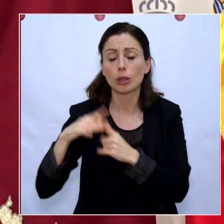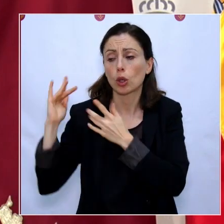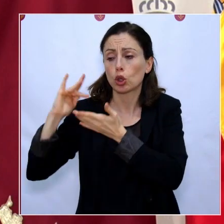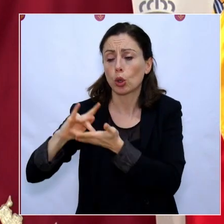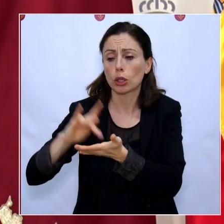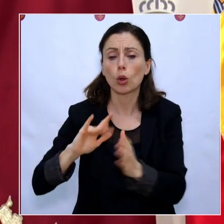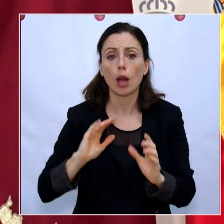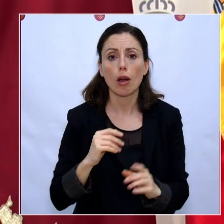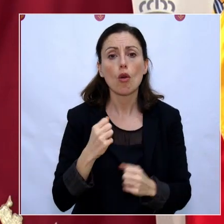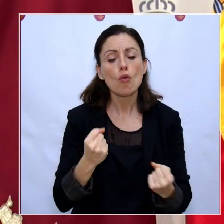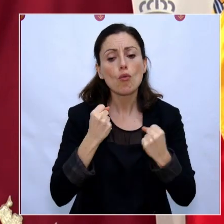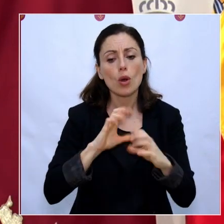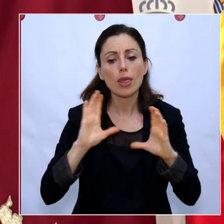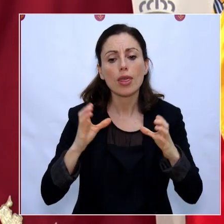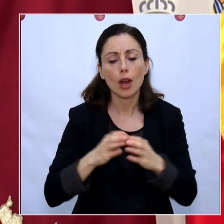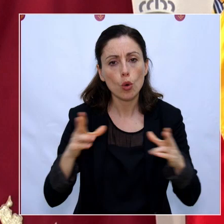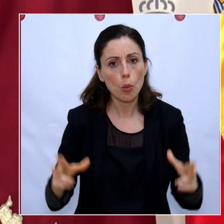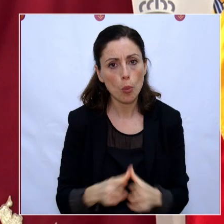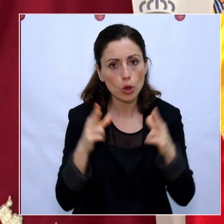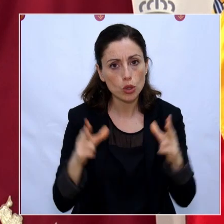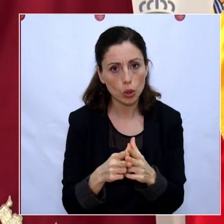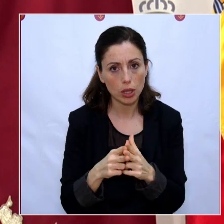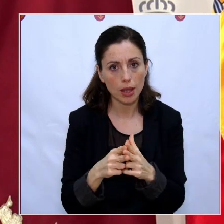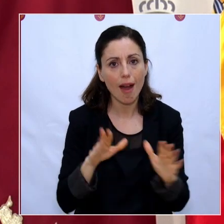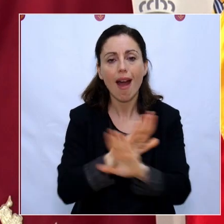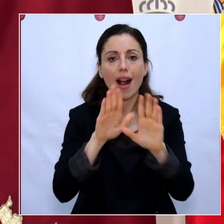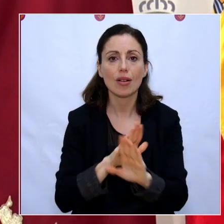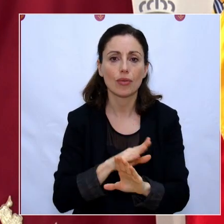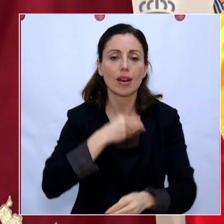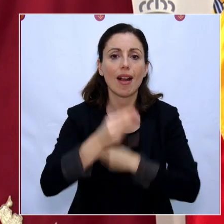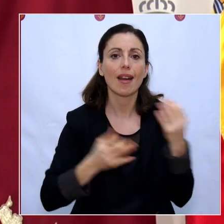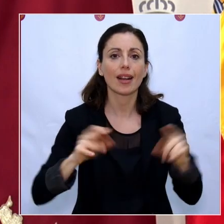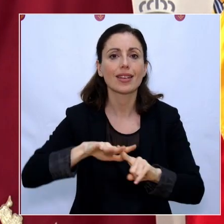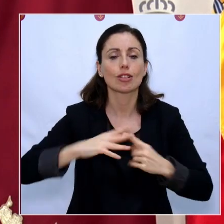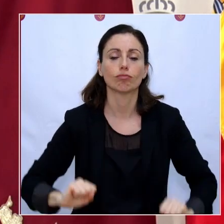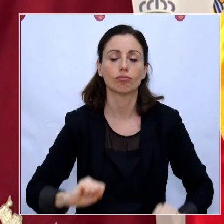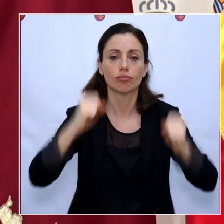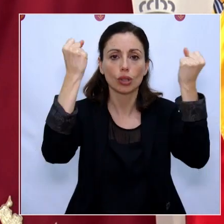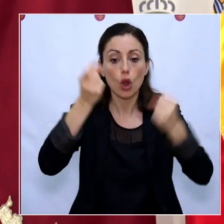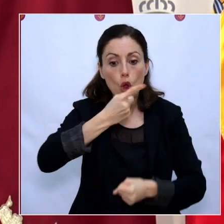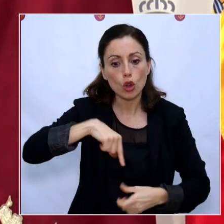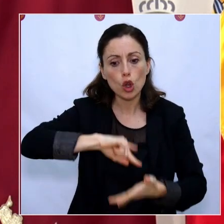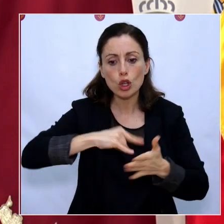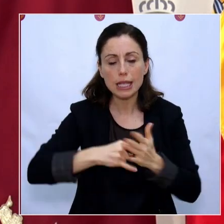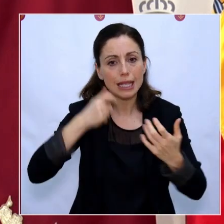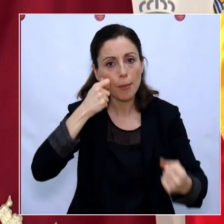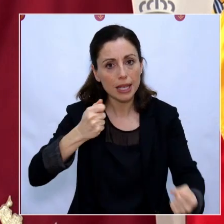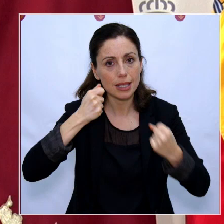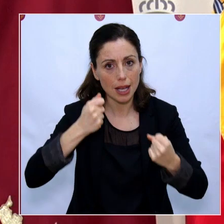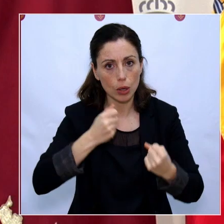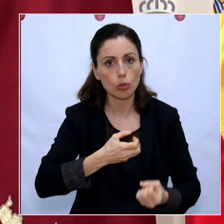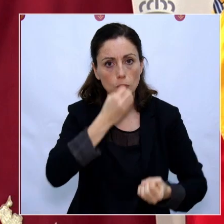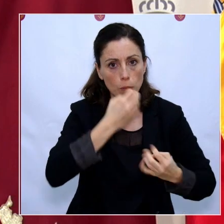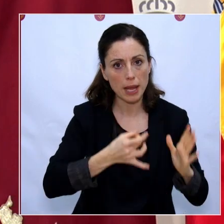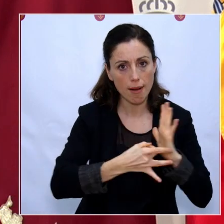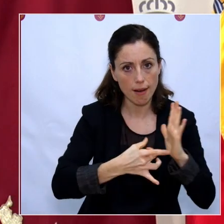colectivo es la que hará que salgamos adelante en esta ocasión. Contamos con un gran sistema de salud, con una cadena de alimentación